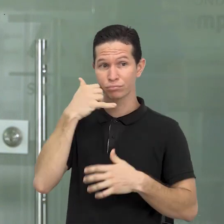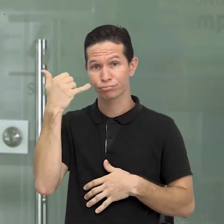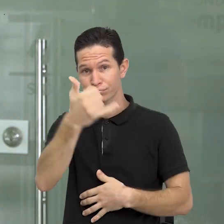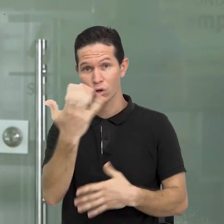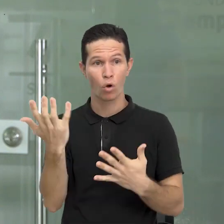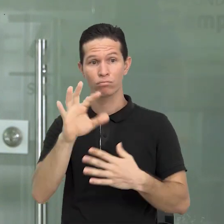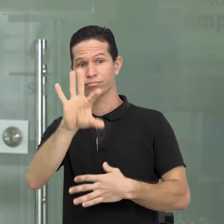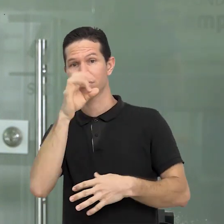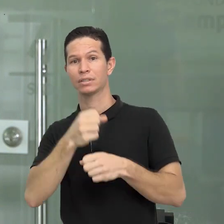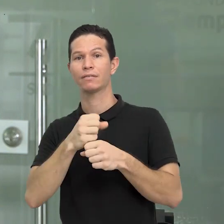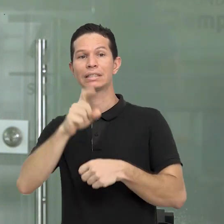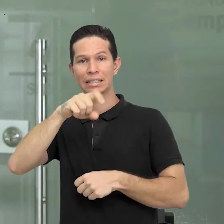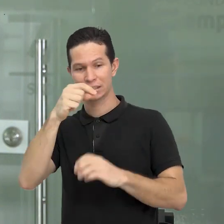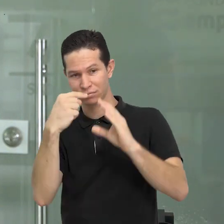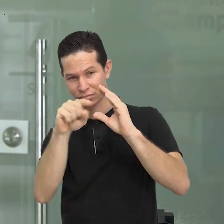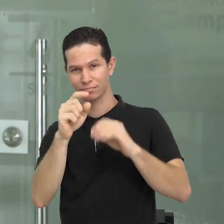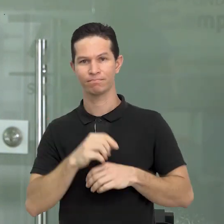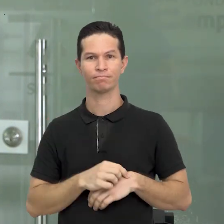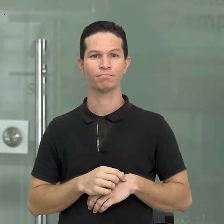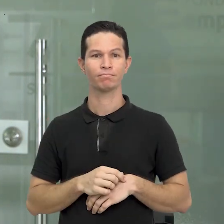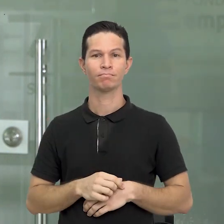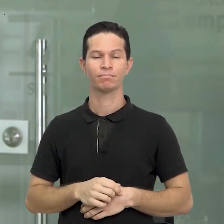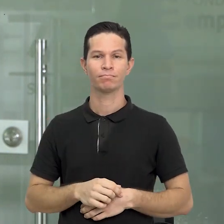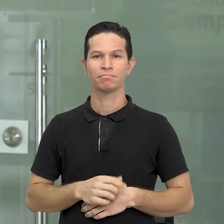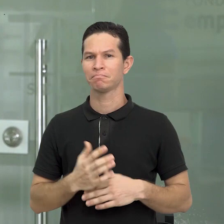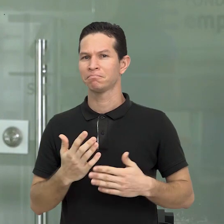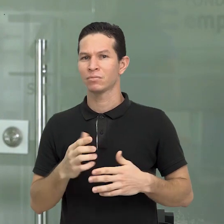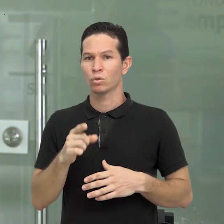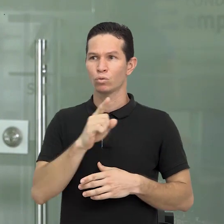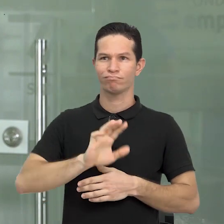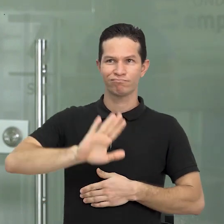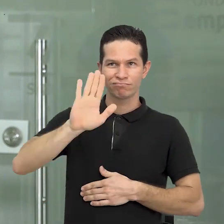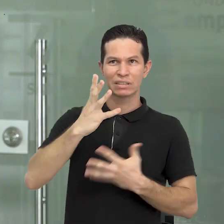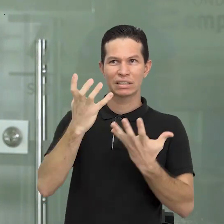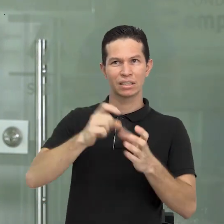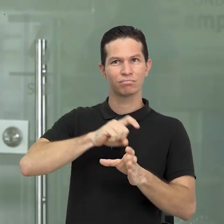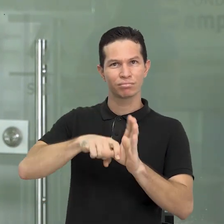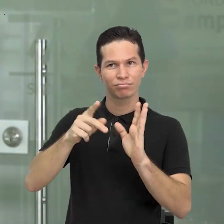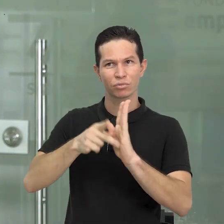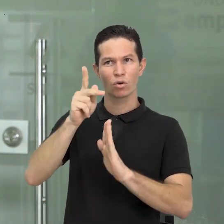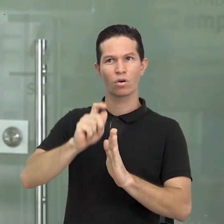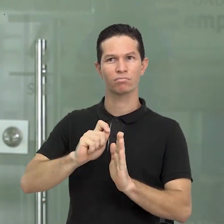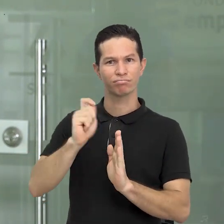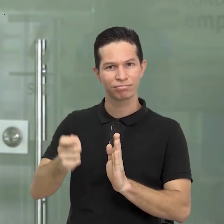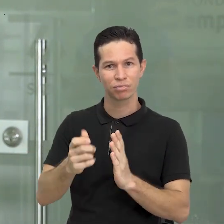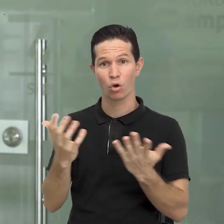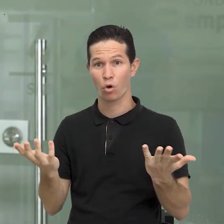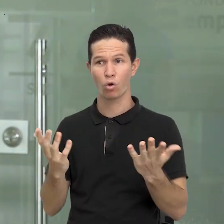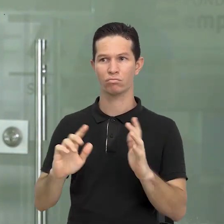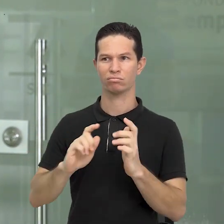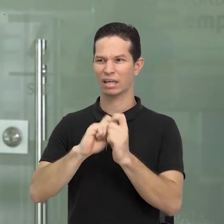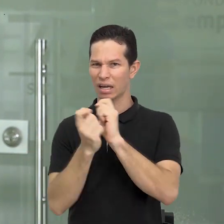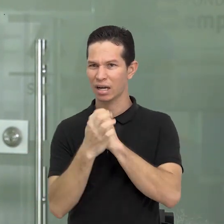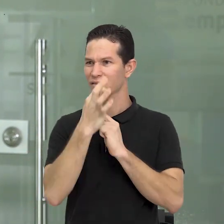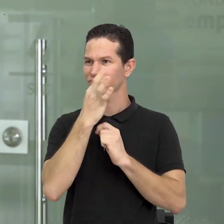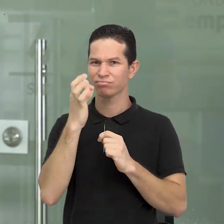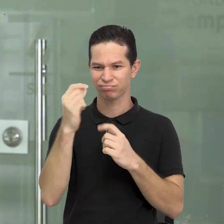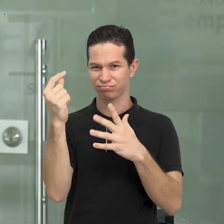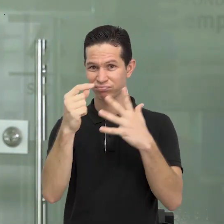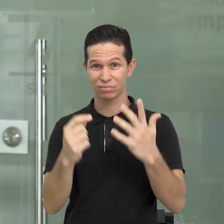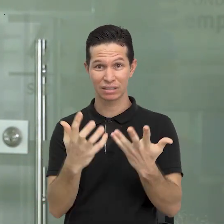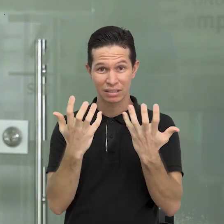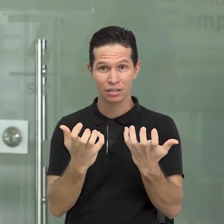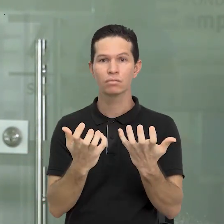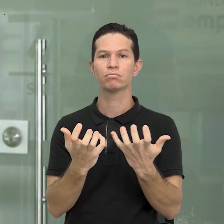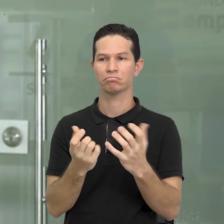comunicarse contigo en caso de ser seleccionado. Para cualquier otra solicitud, postulación a vacantes, actualización de contraseña,